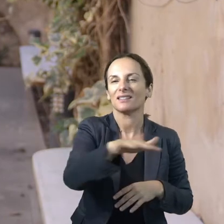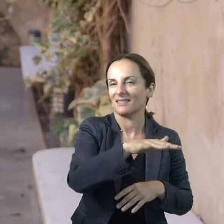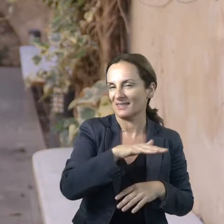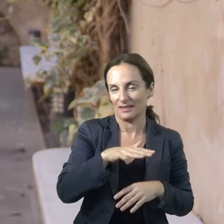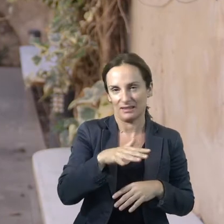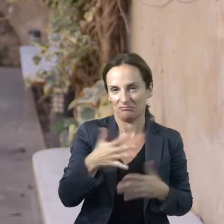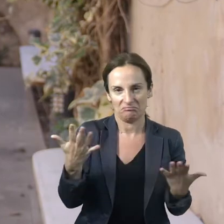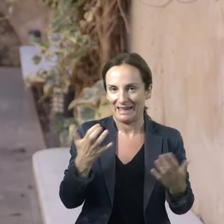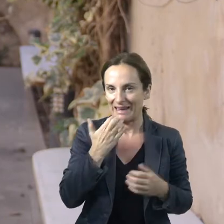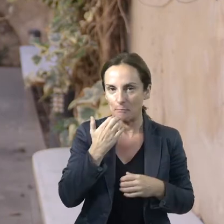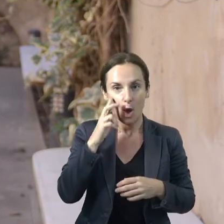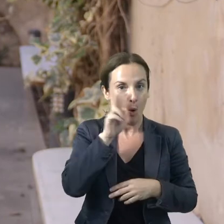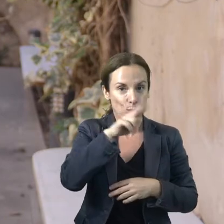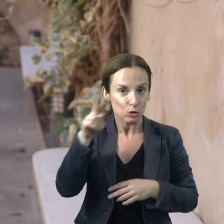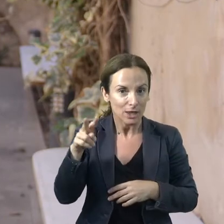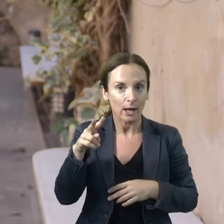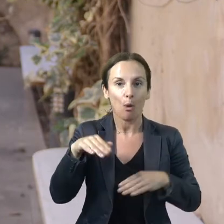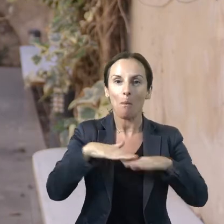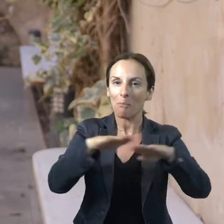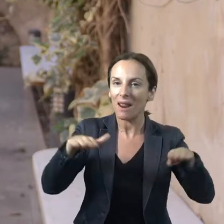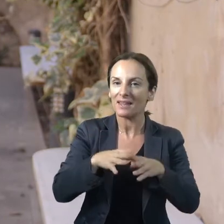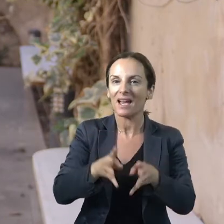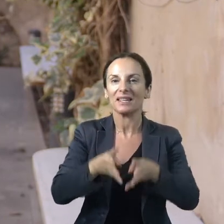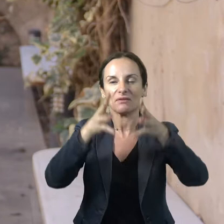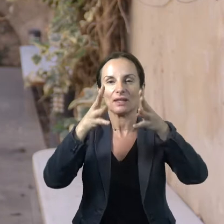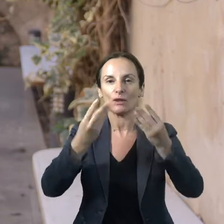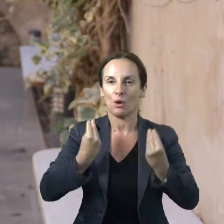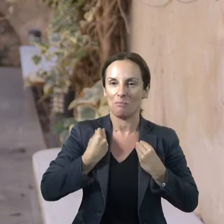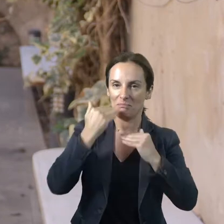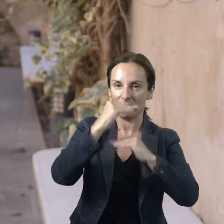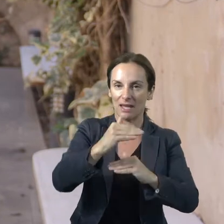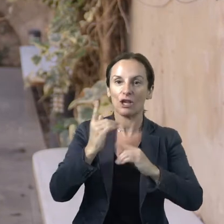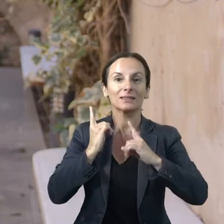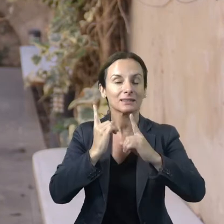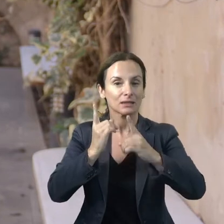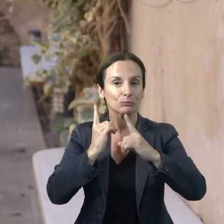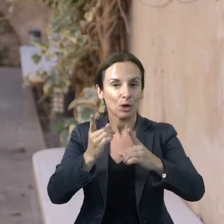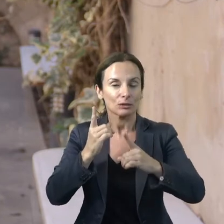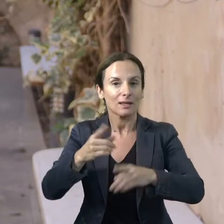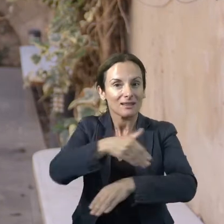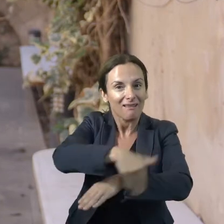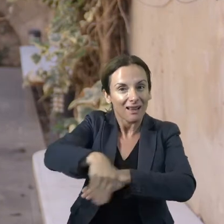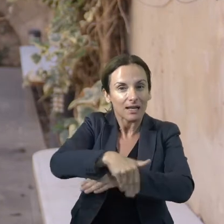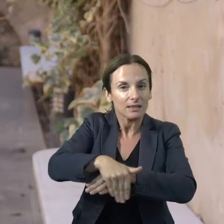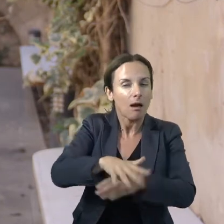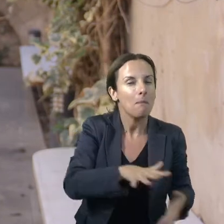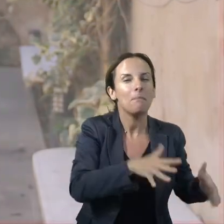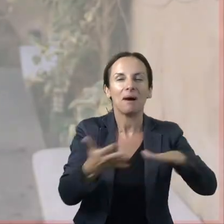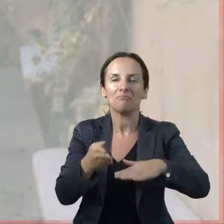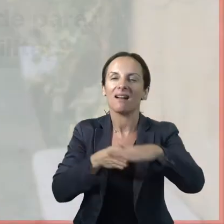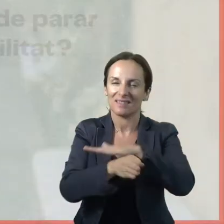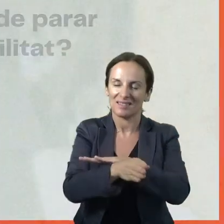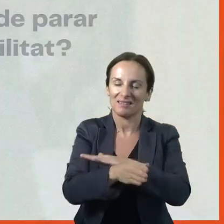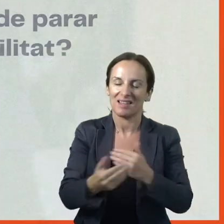aquello que analicemos, desde museos a las playas, los edificios, las viviendas, los transportes, las calles, todo.